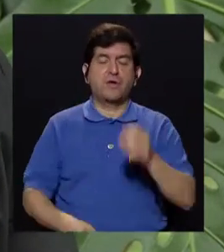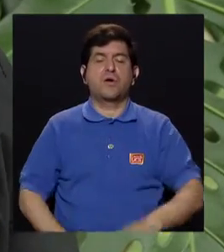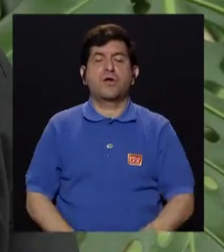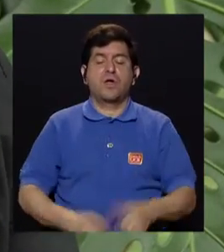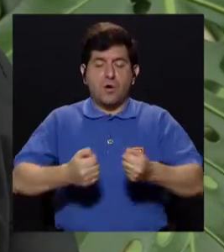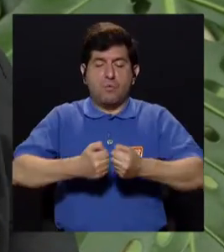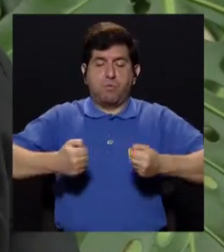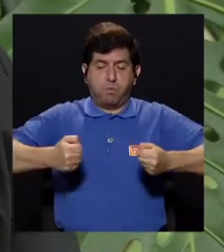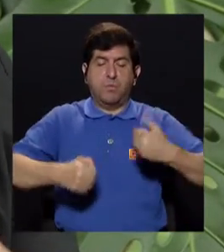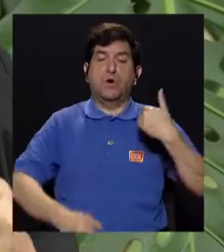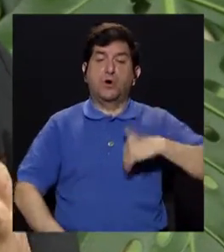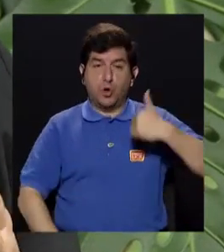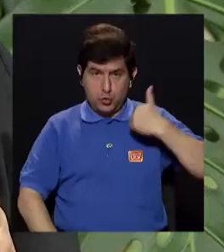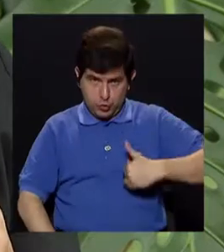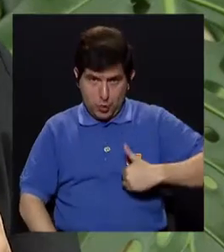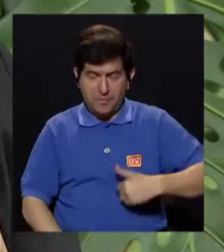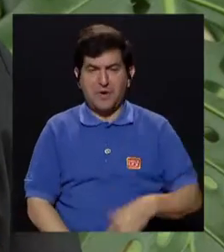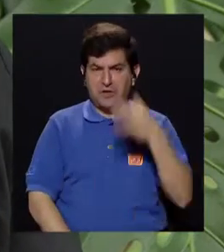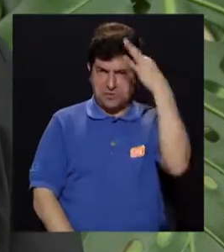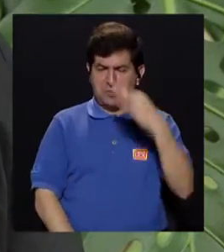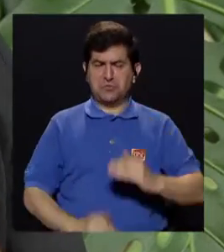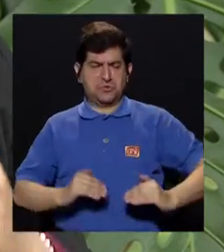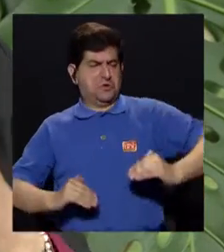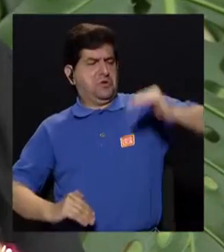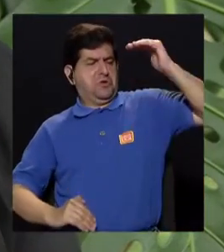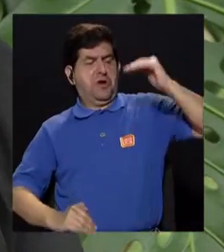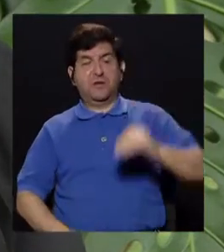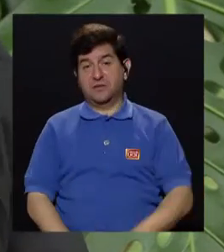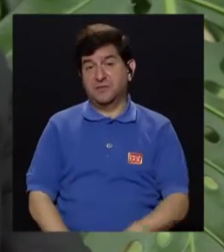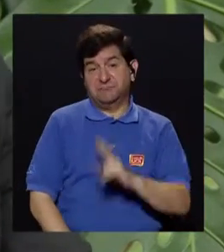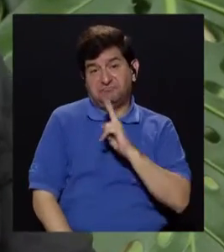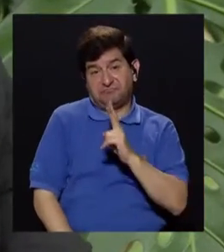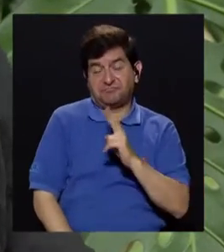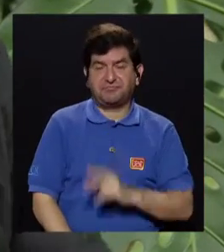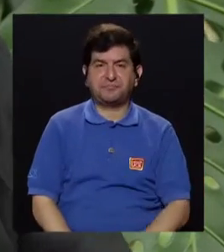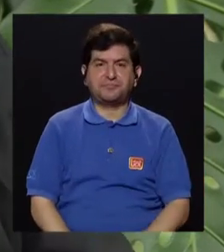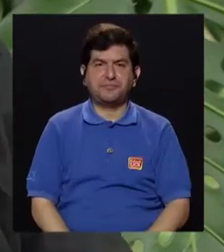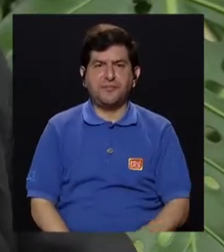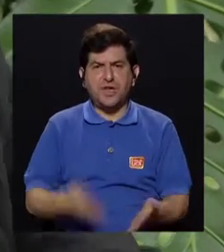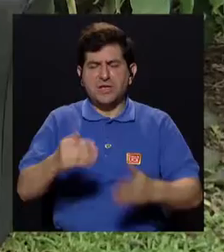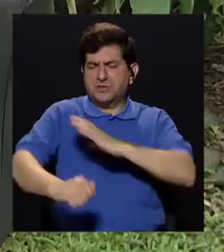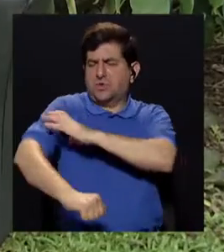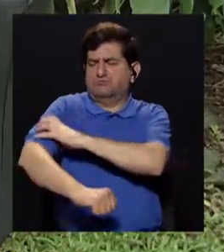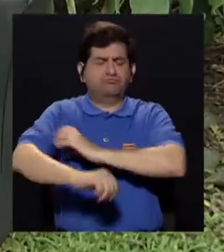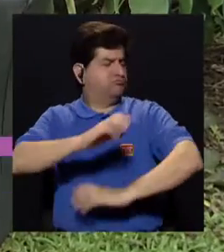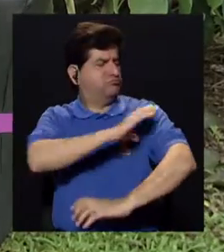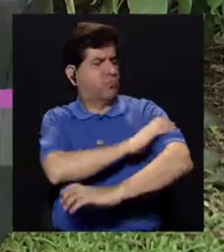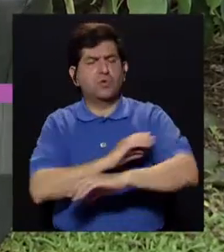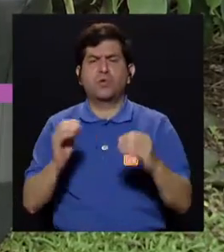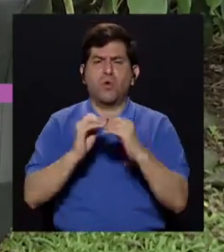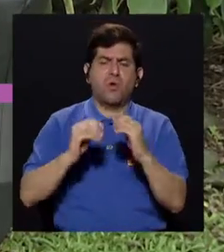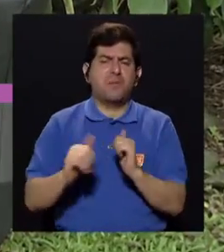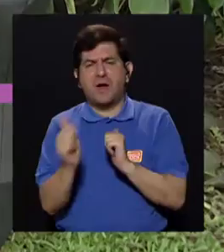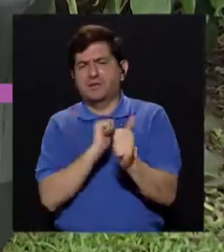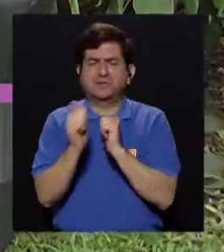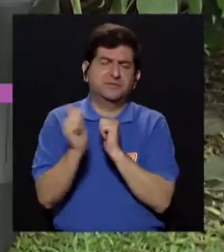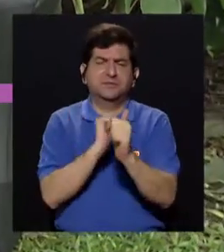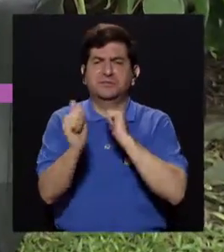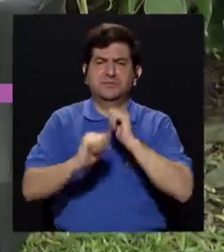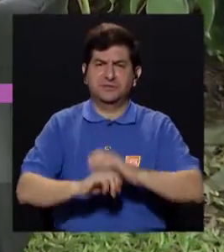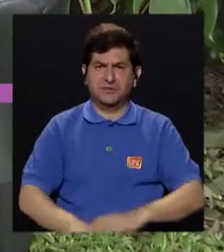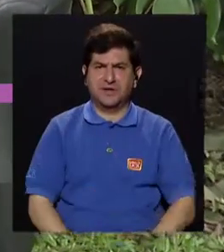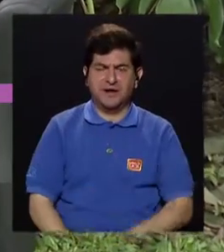con el peso. Los hombres, como se creen más grandotes, bueno, en realidad son más grandes, ¿verdad? Y más musculosos y hacen más